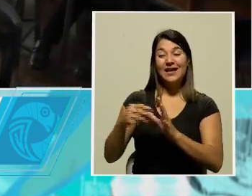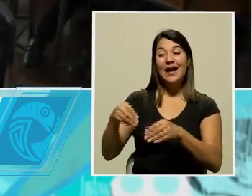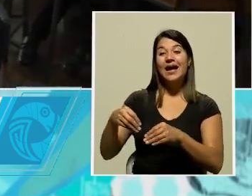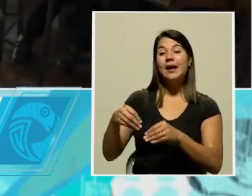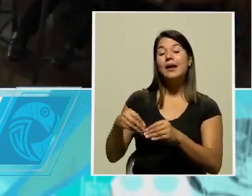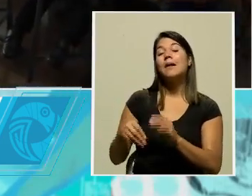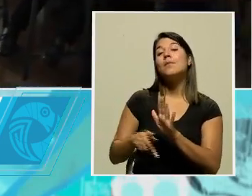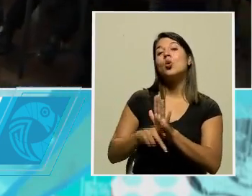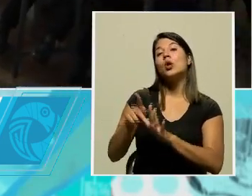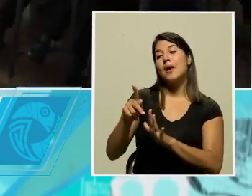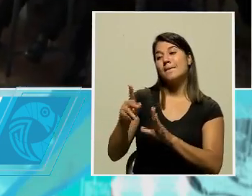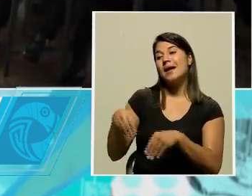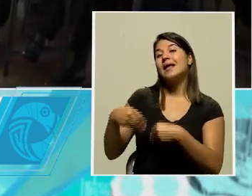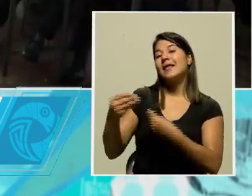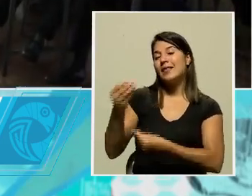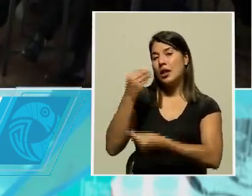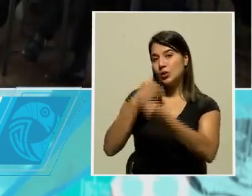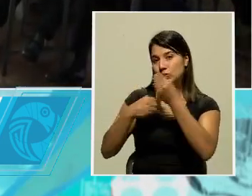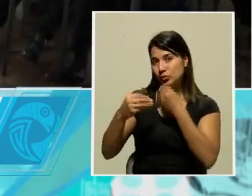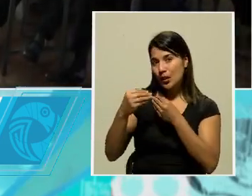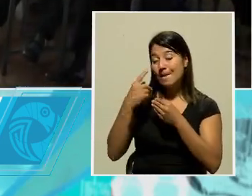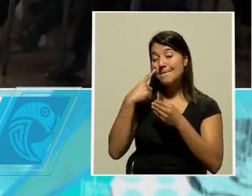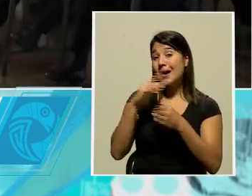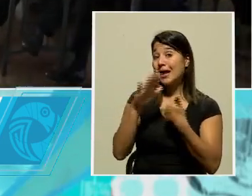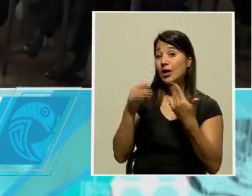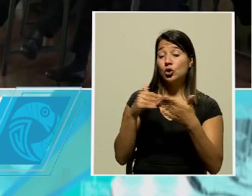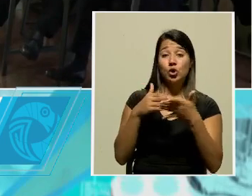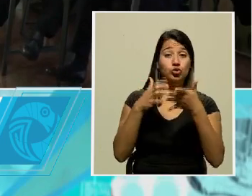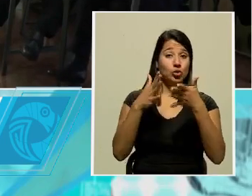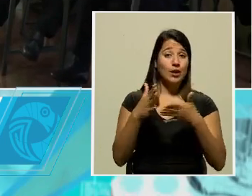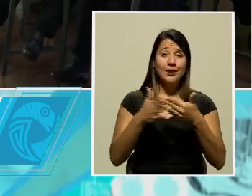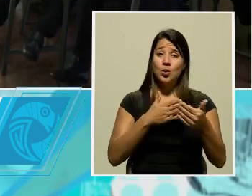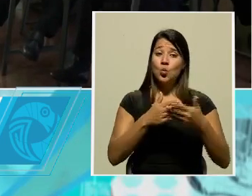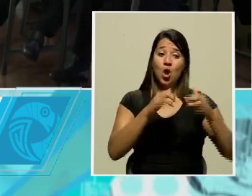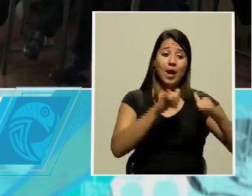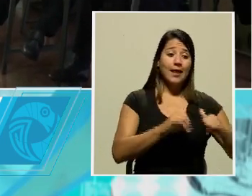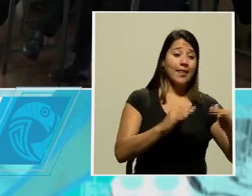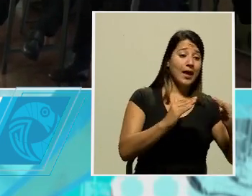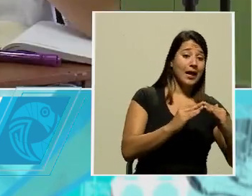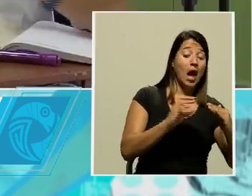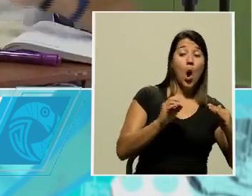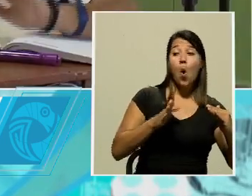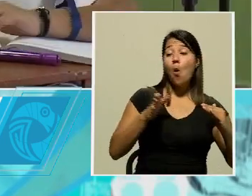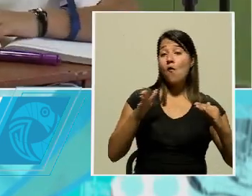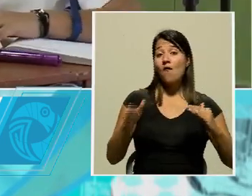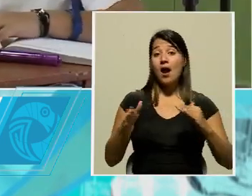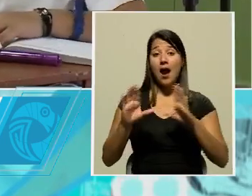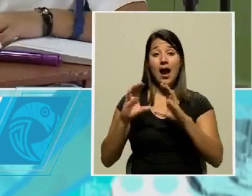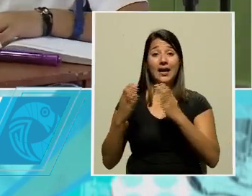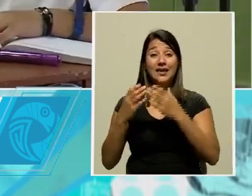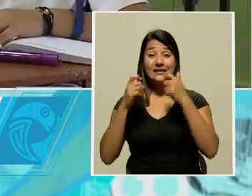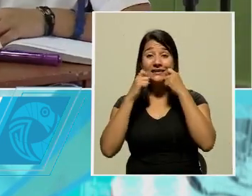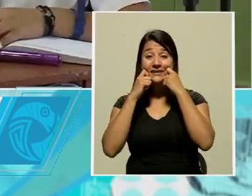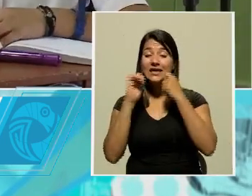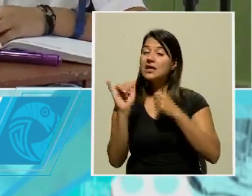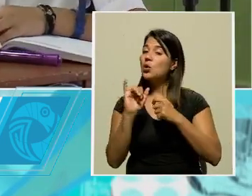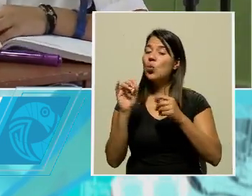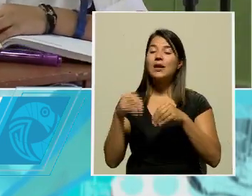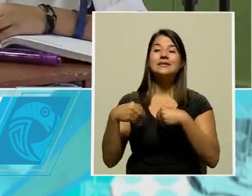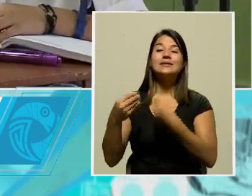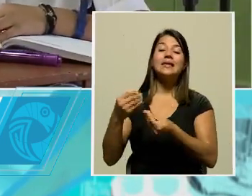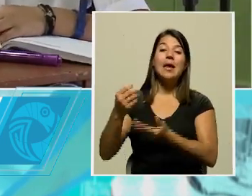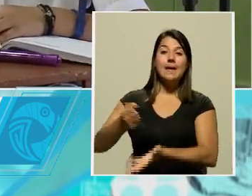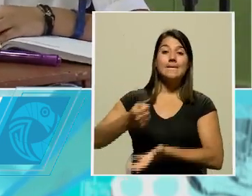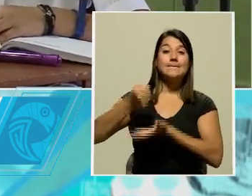programa, independientemente de la modalidad en que se encuentren, tendrán su paquete de alimentación como se ha venido haciendo hasta